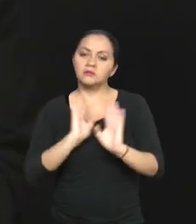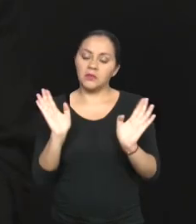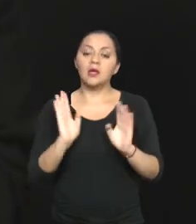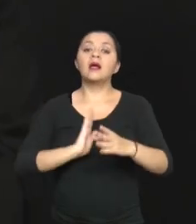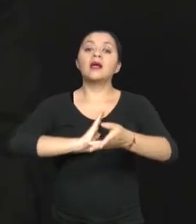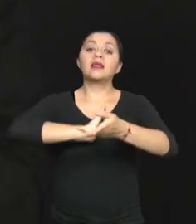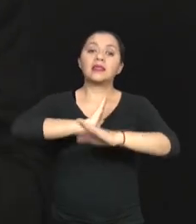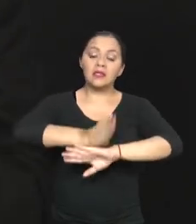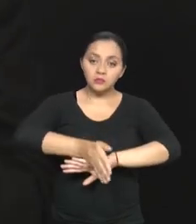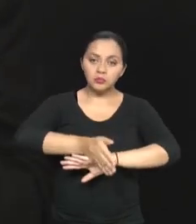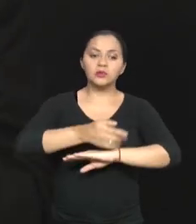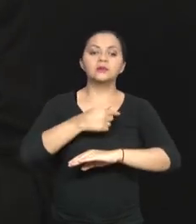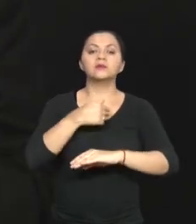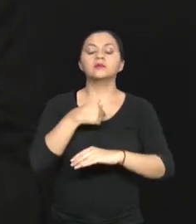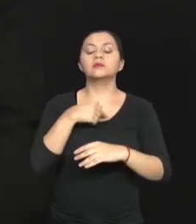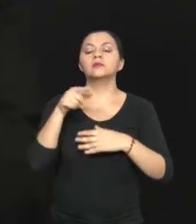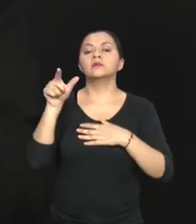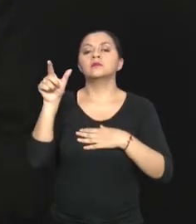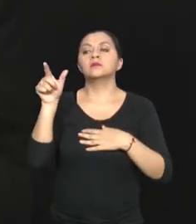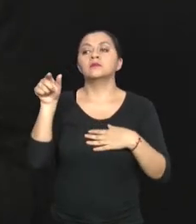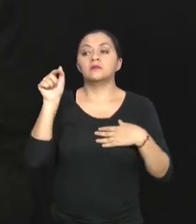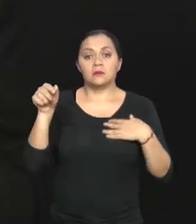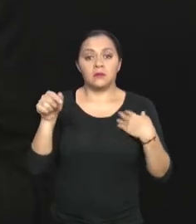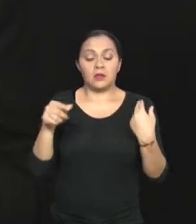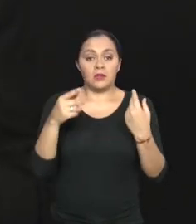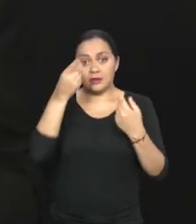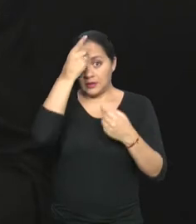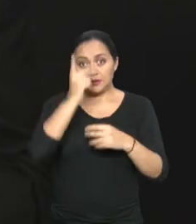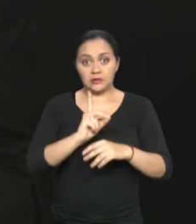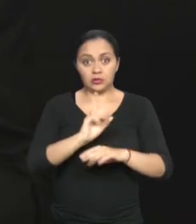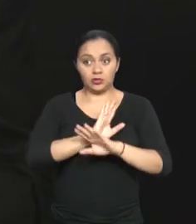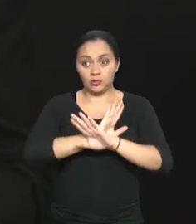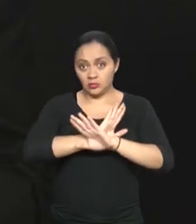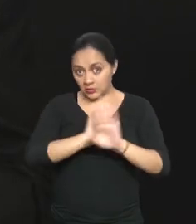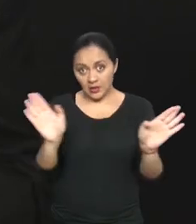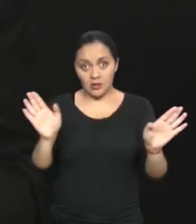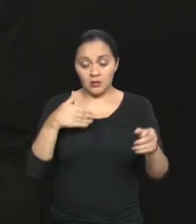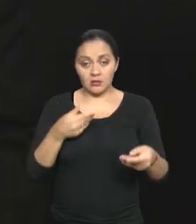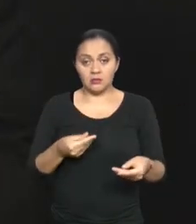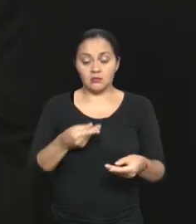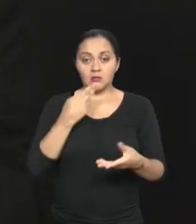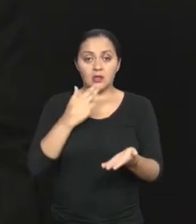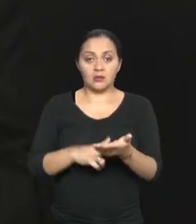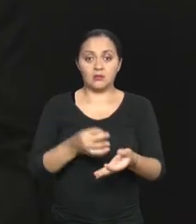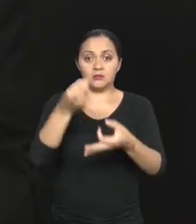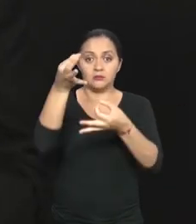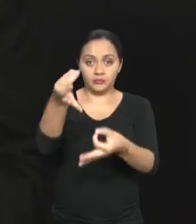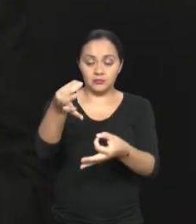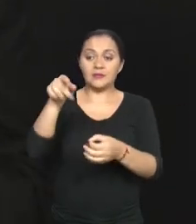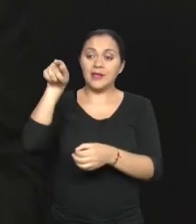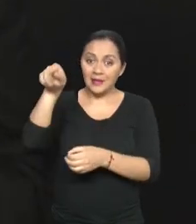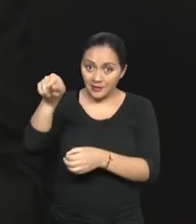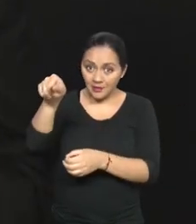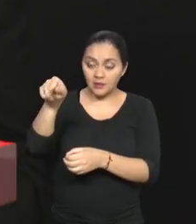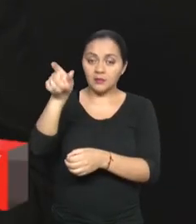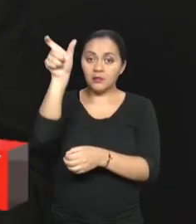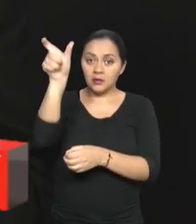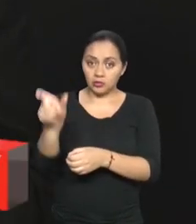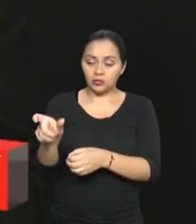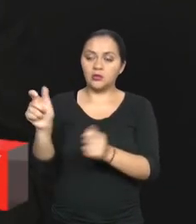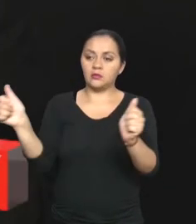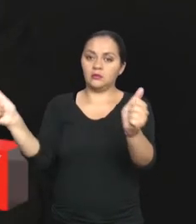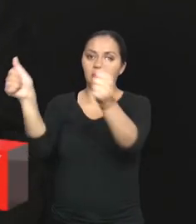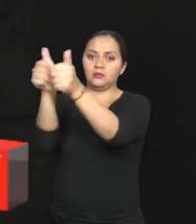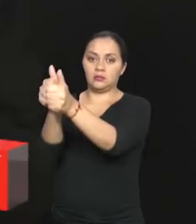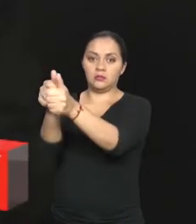a esto, no es cierto, eso digo, el interesado ya con esta resolución tiene que contratar a agente aduanero quienes son los